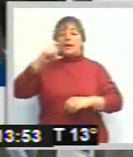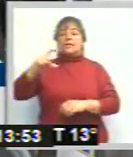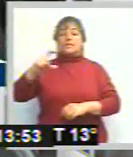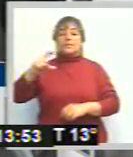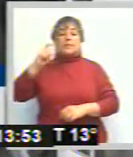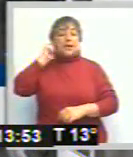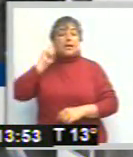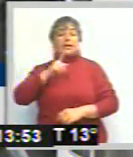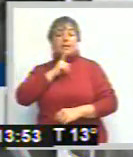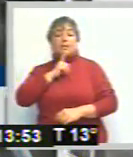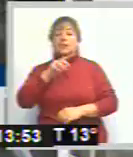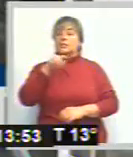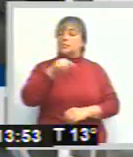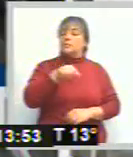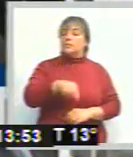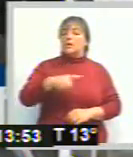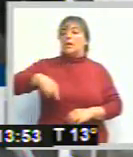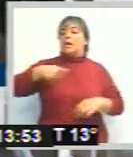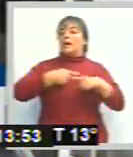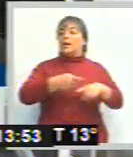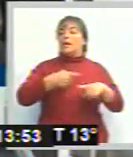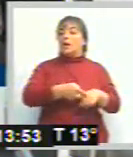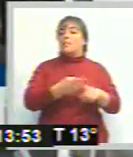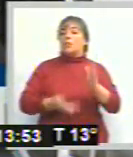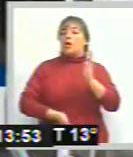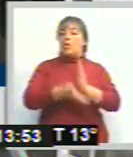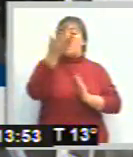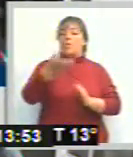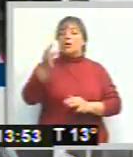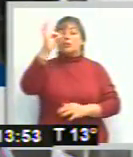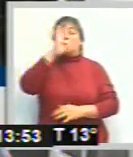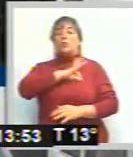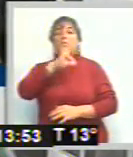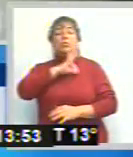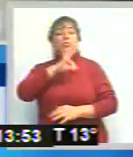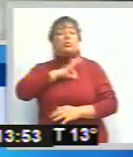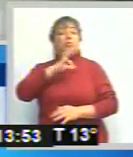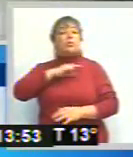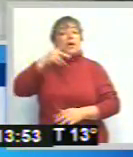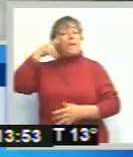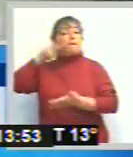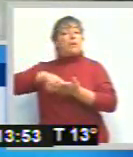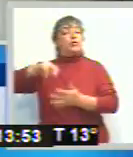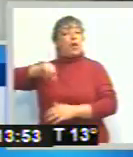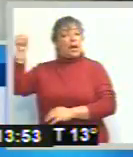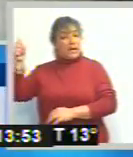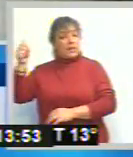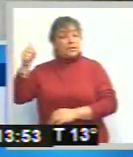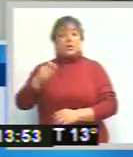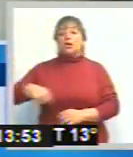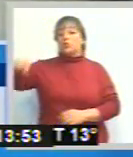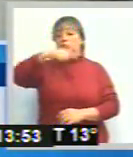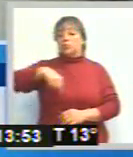en la cual los reclamos con respecto al aumento del piso del impuesto a la ganancia. Nosotros, para